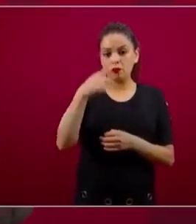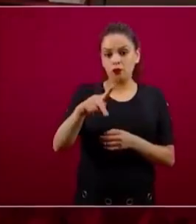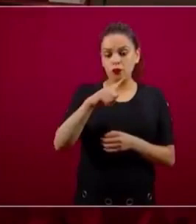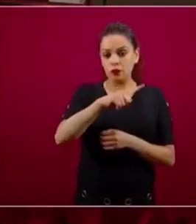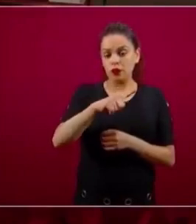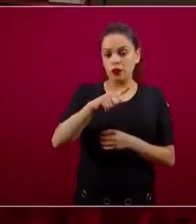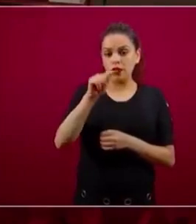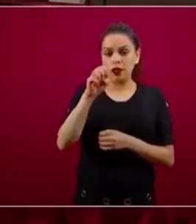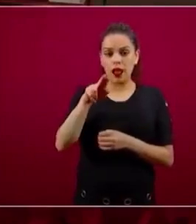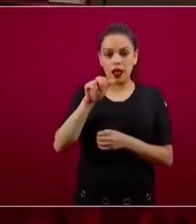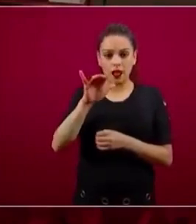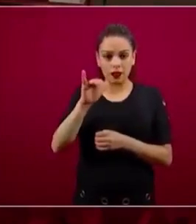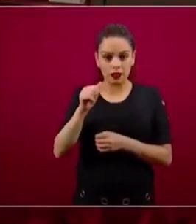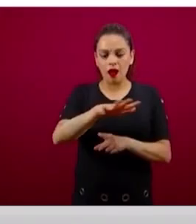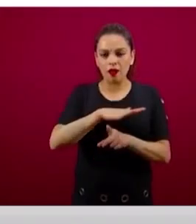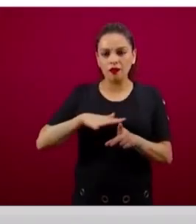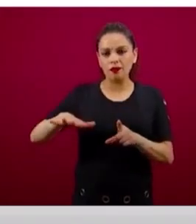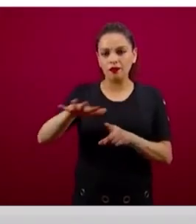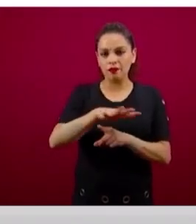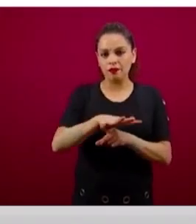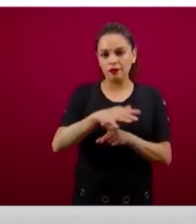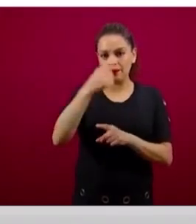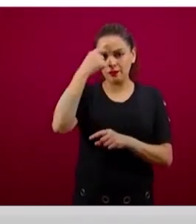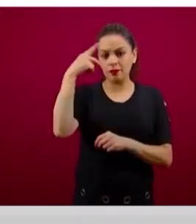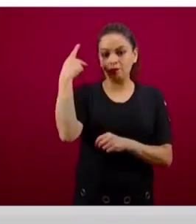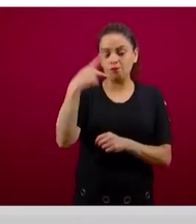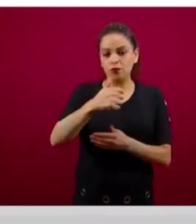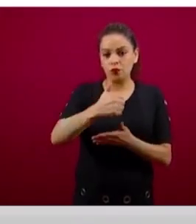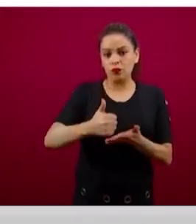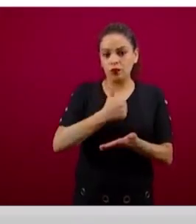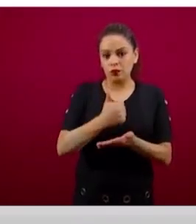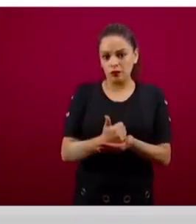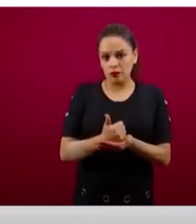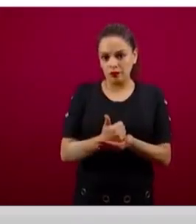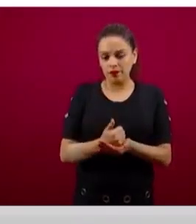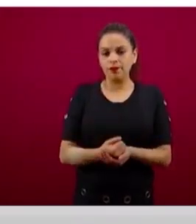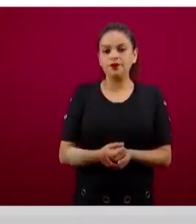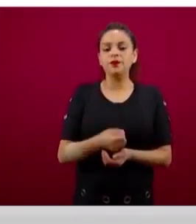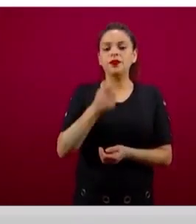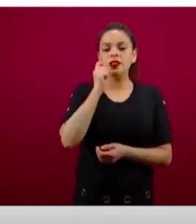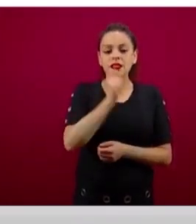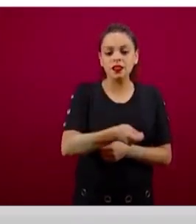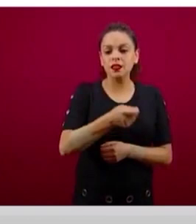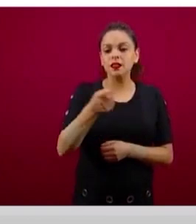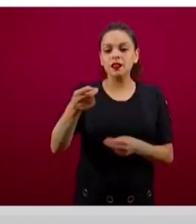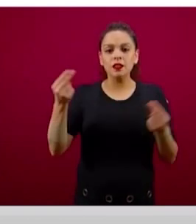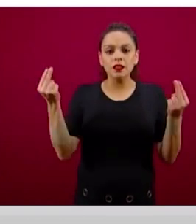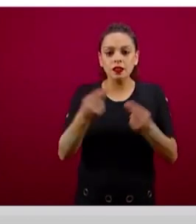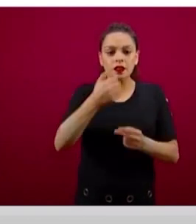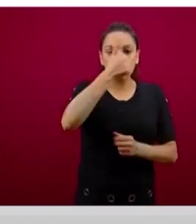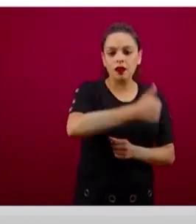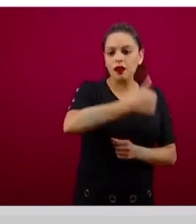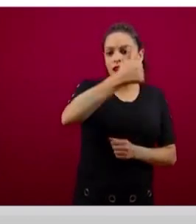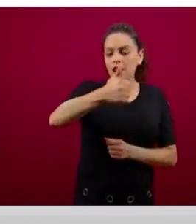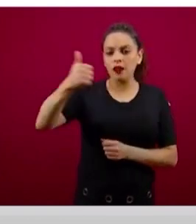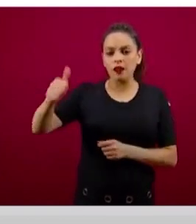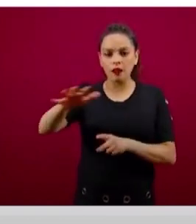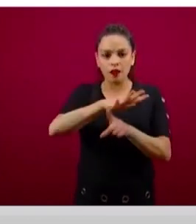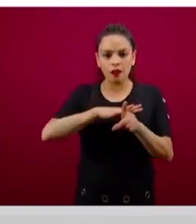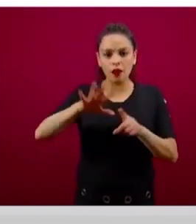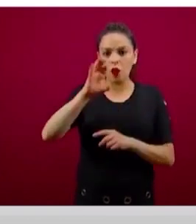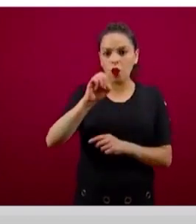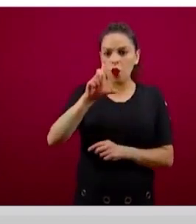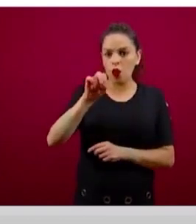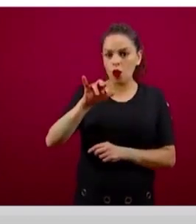tenencia de suelo. Son los tres componentes. Saber qué se requiere exactamente de cada una de esas colonias, cada uno de esos barrios, dónde se puede